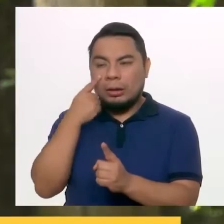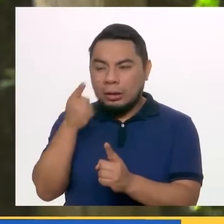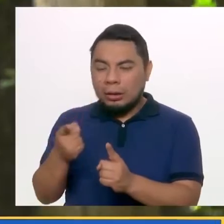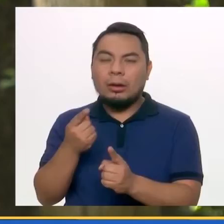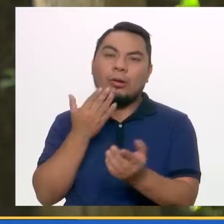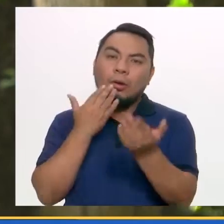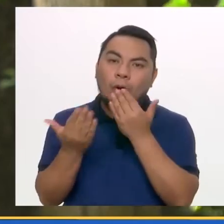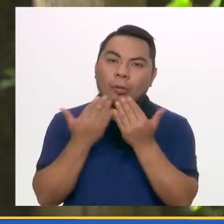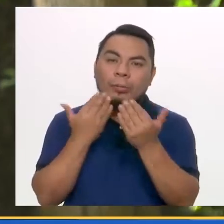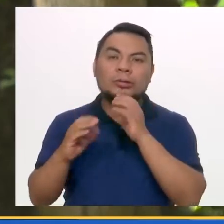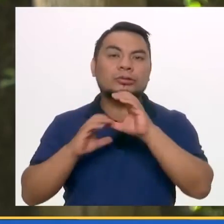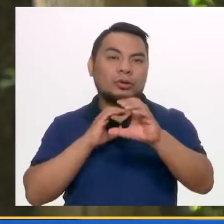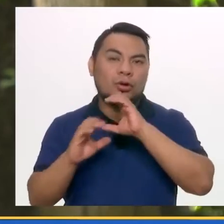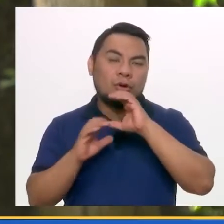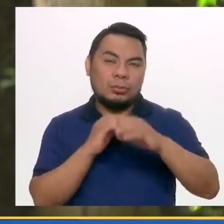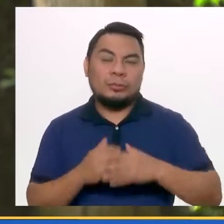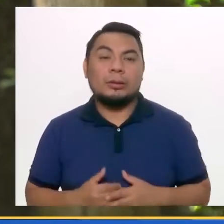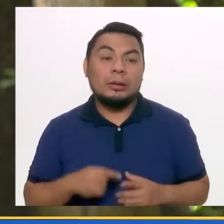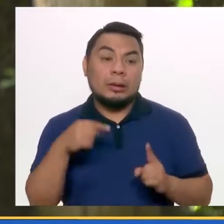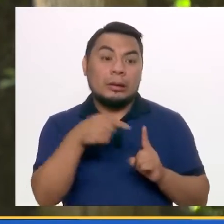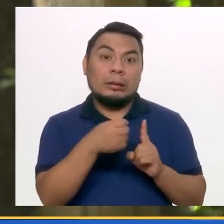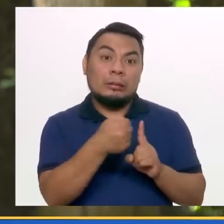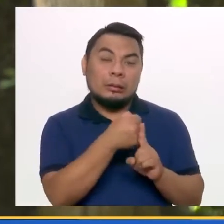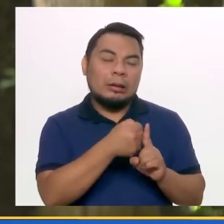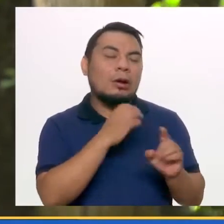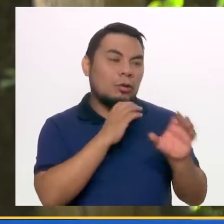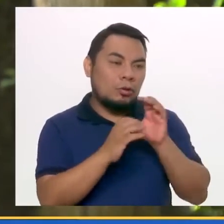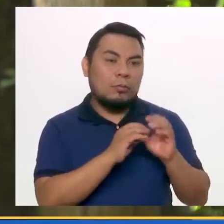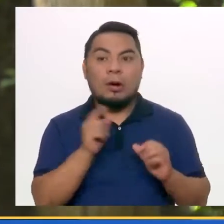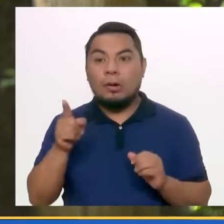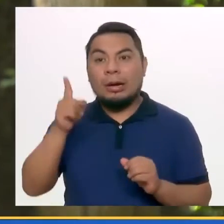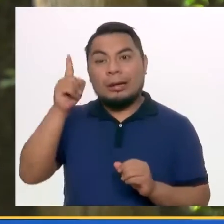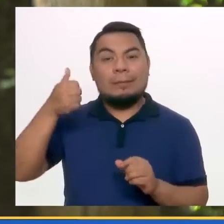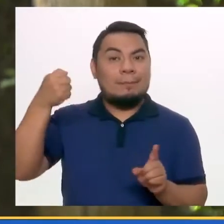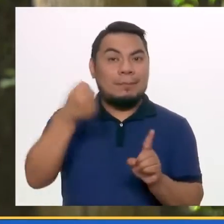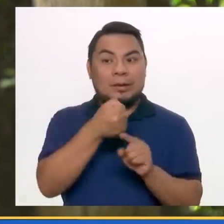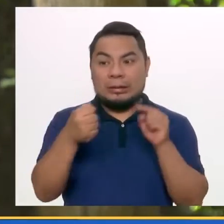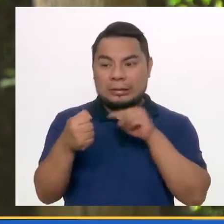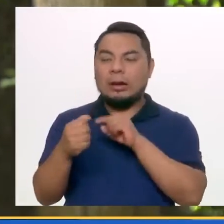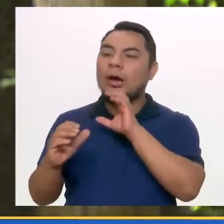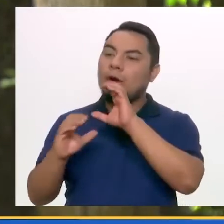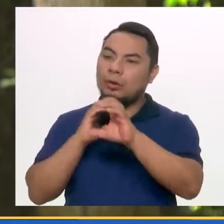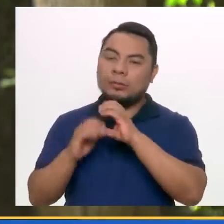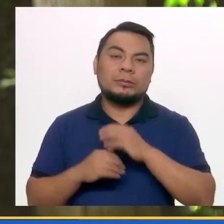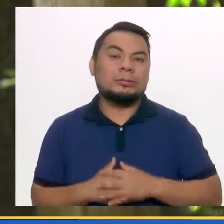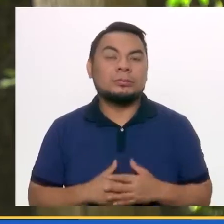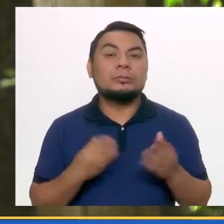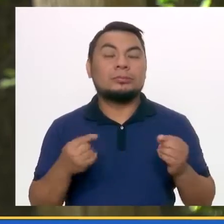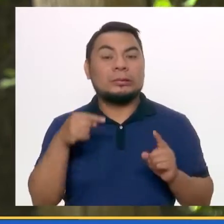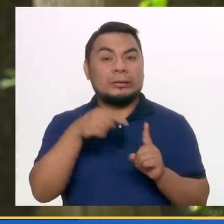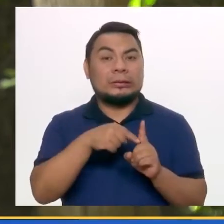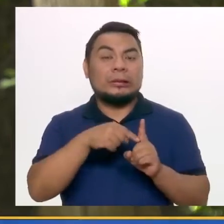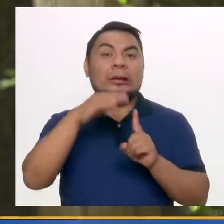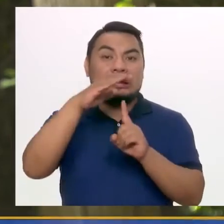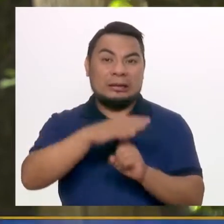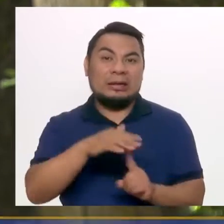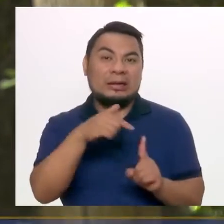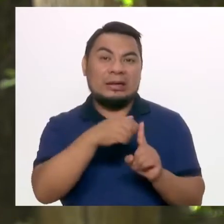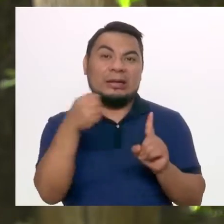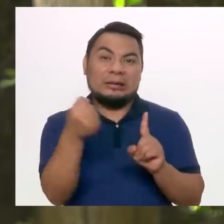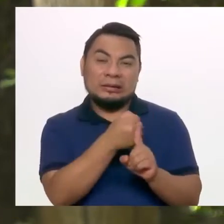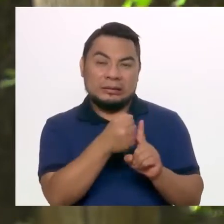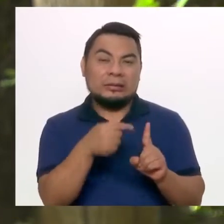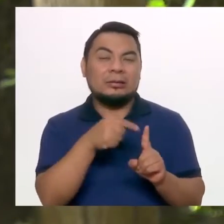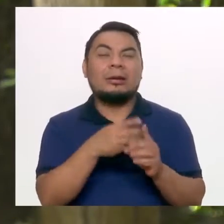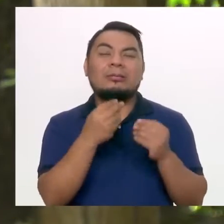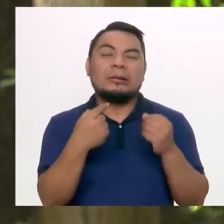ellos, tanto si están en un lugar de víctima o de agresores. Porque si bien una víctima de bullying tiene